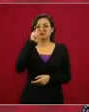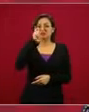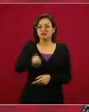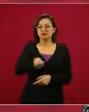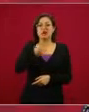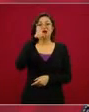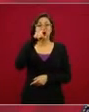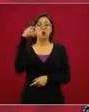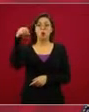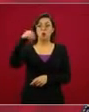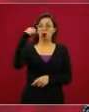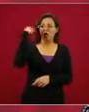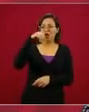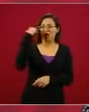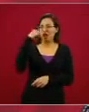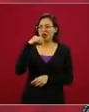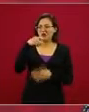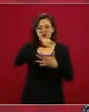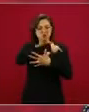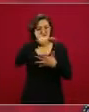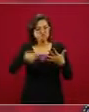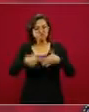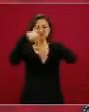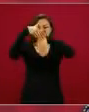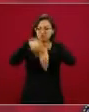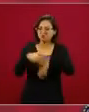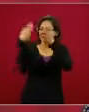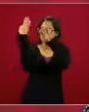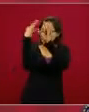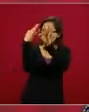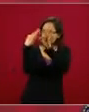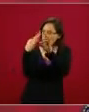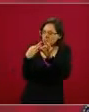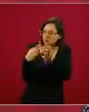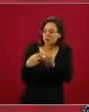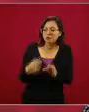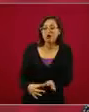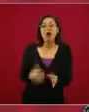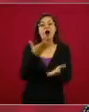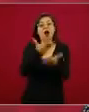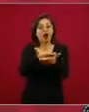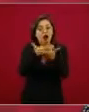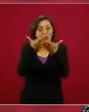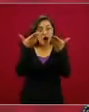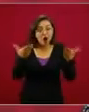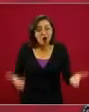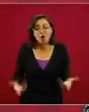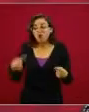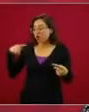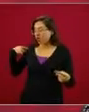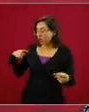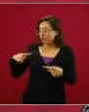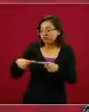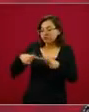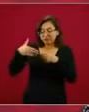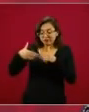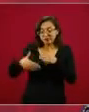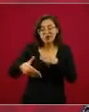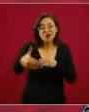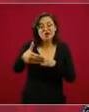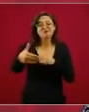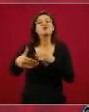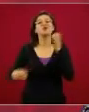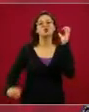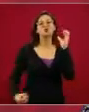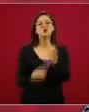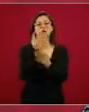seguido los oaxaqueños y las oaxaqueñas permite que hoy podamos transitar a esta nueva